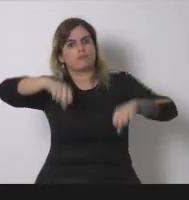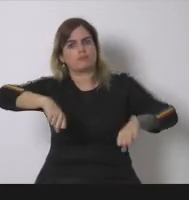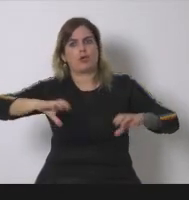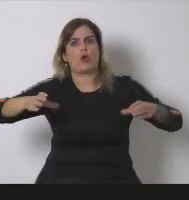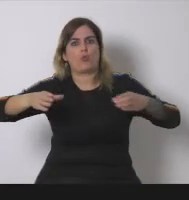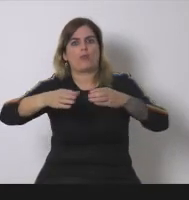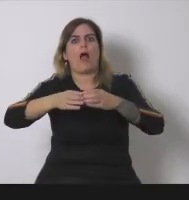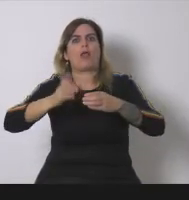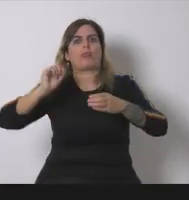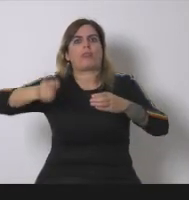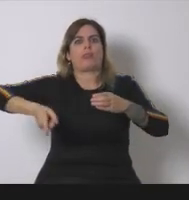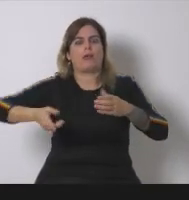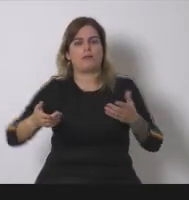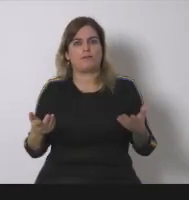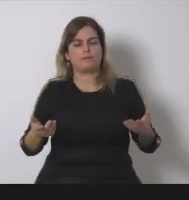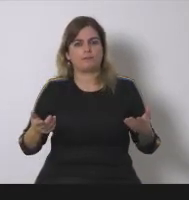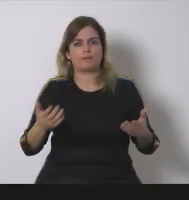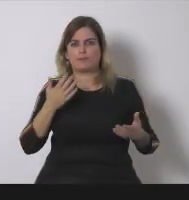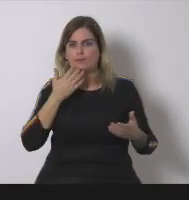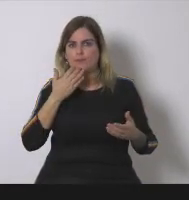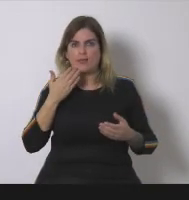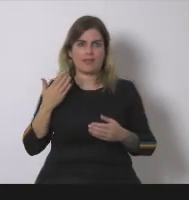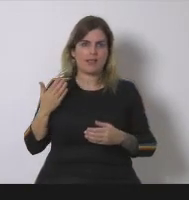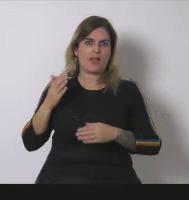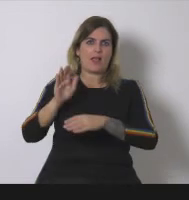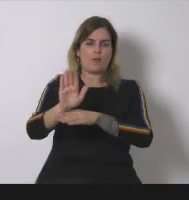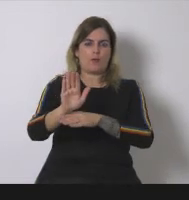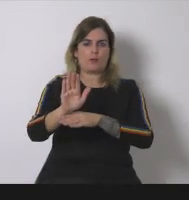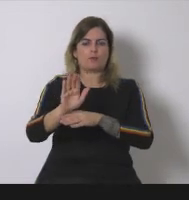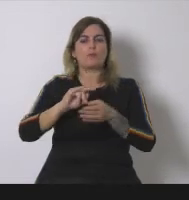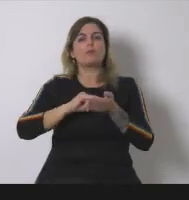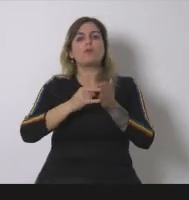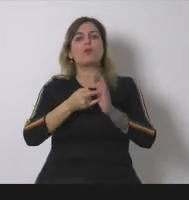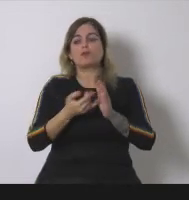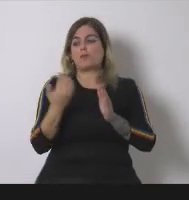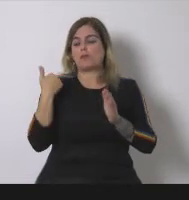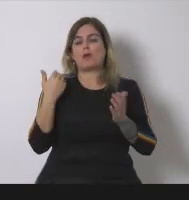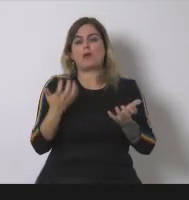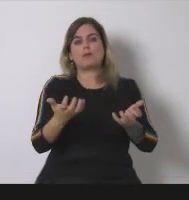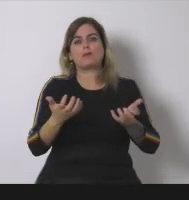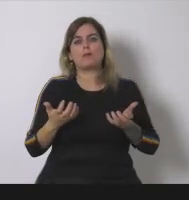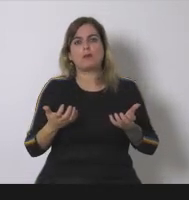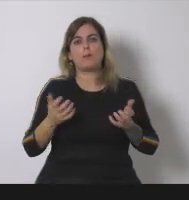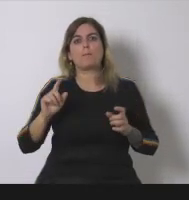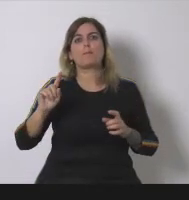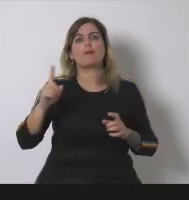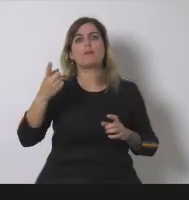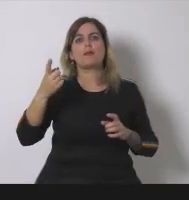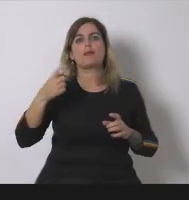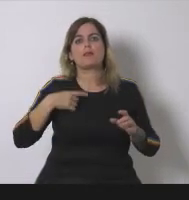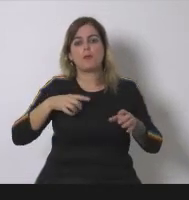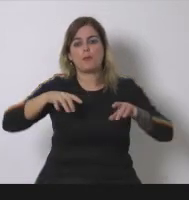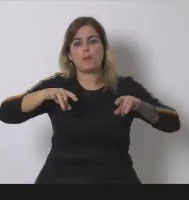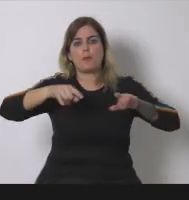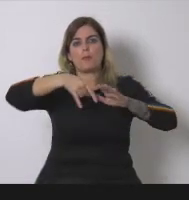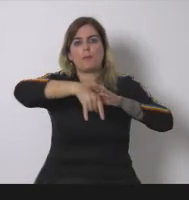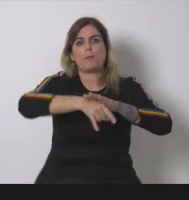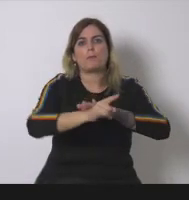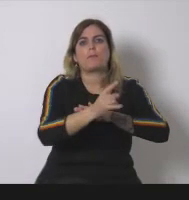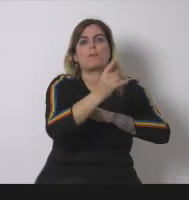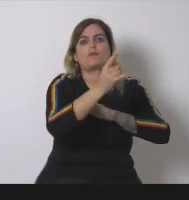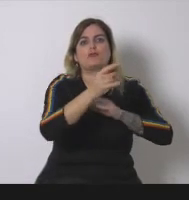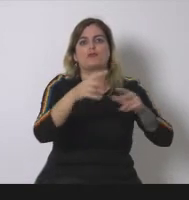comunitaria por ejemplo el proyecto ganador de la primera edición del germinador social